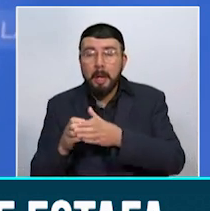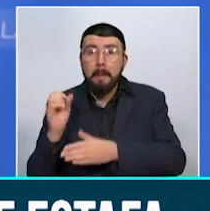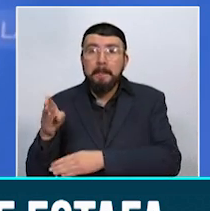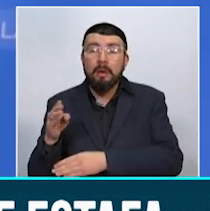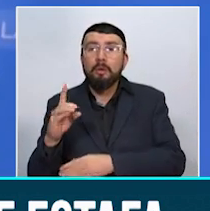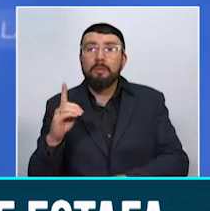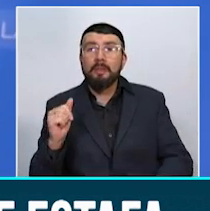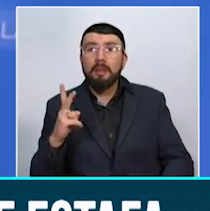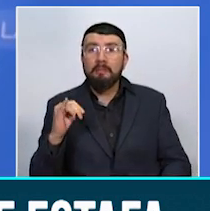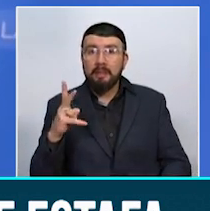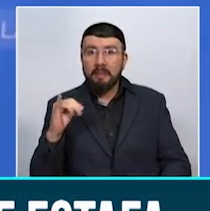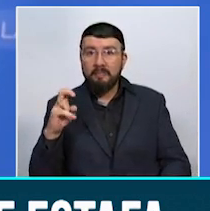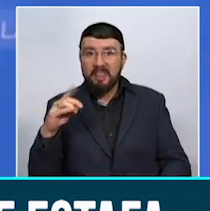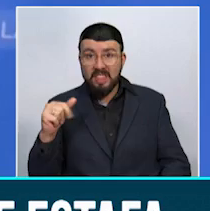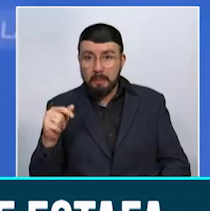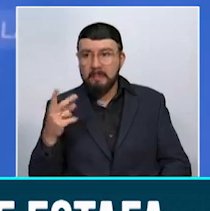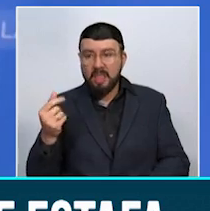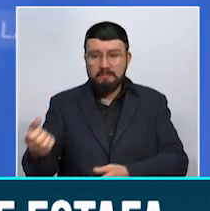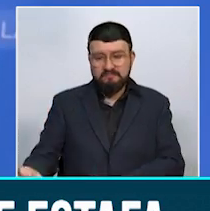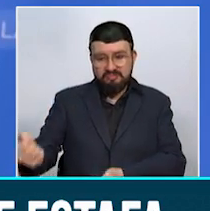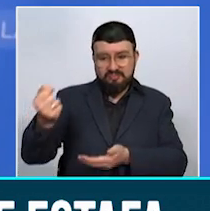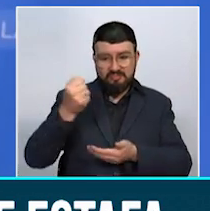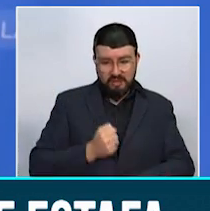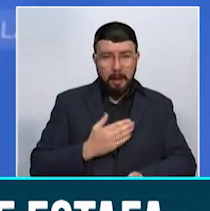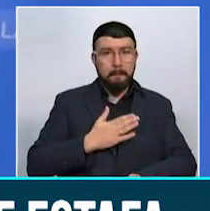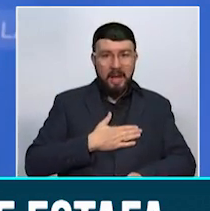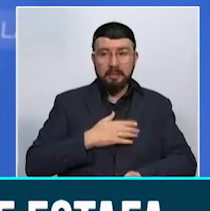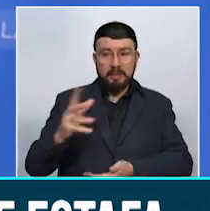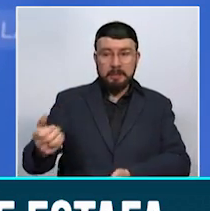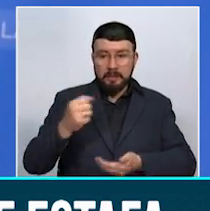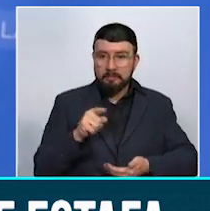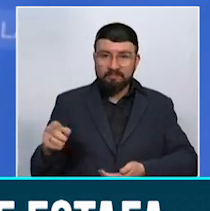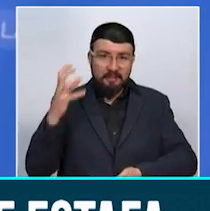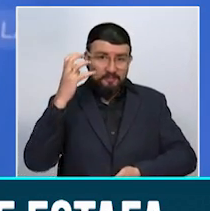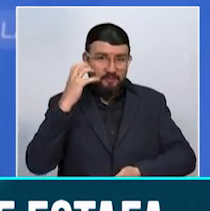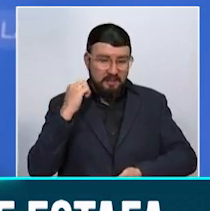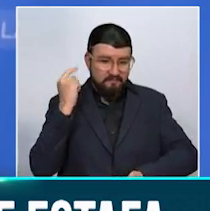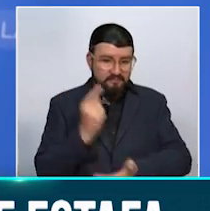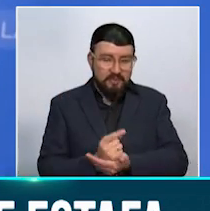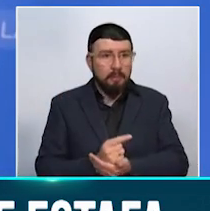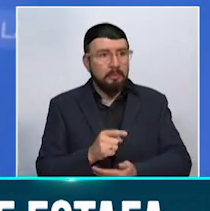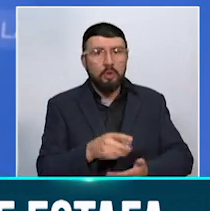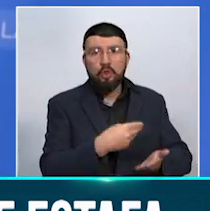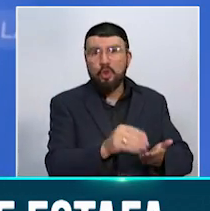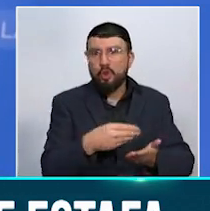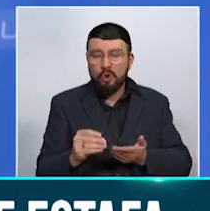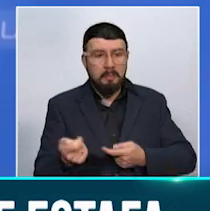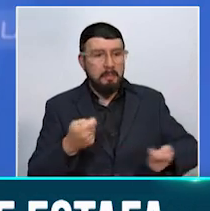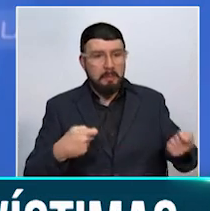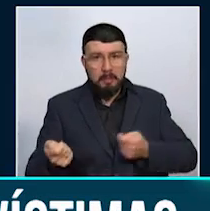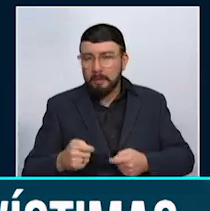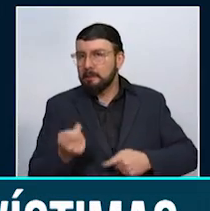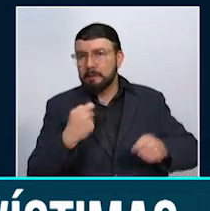proceder a vaciar las cuentas de estas personas y hacer compras en el sistema, en el